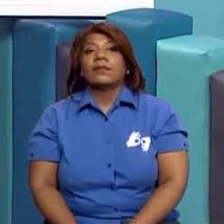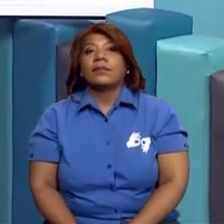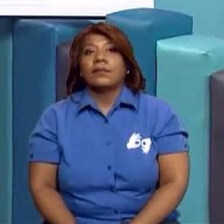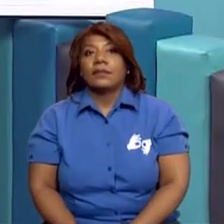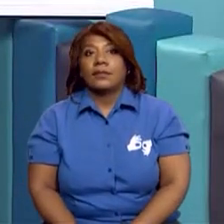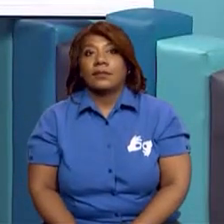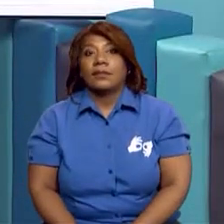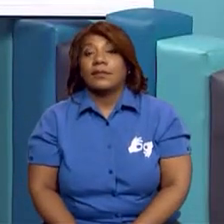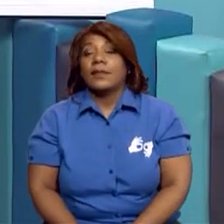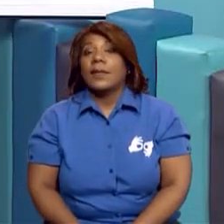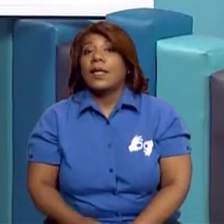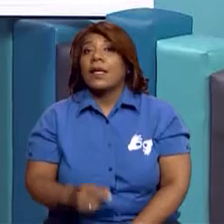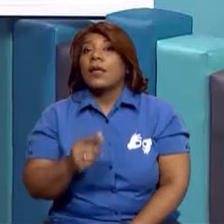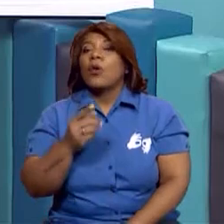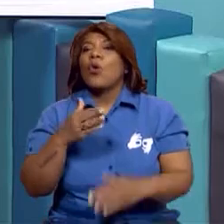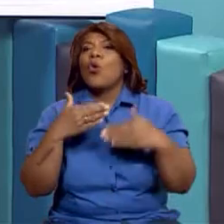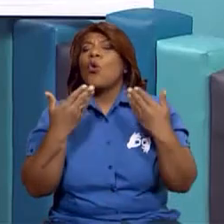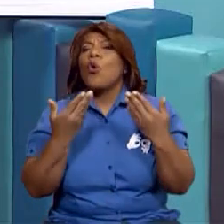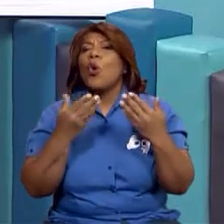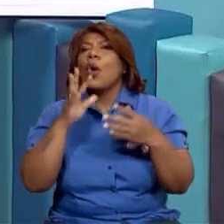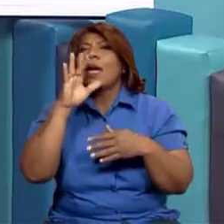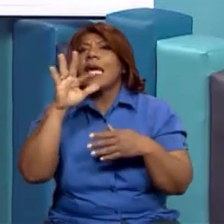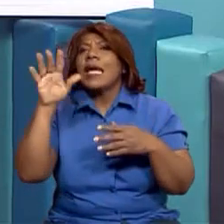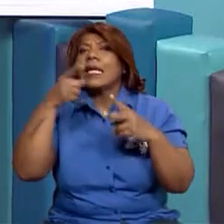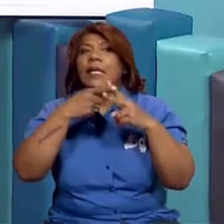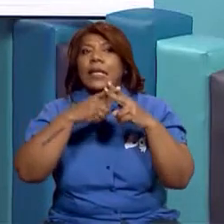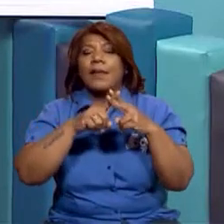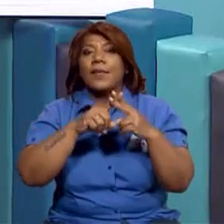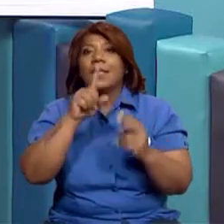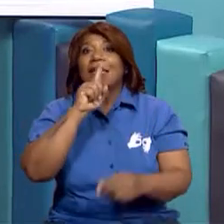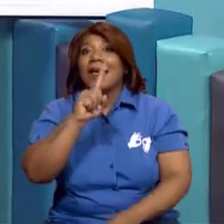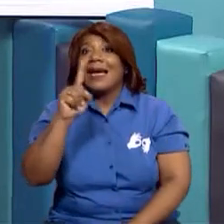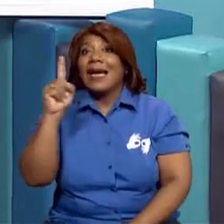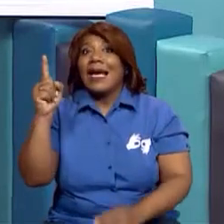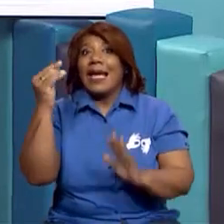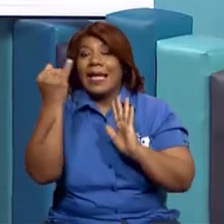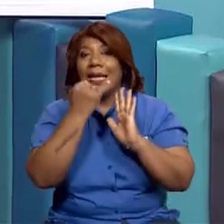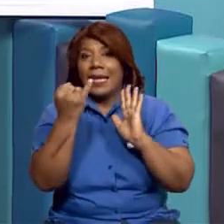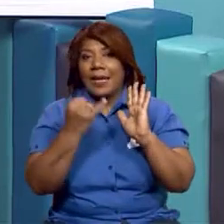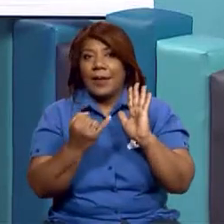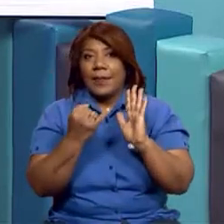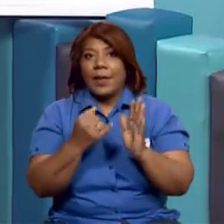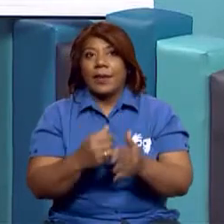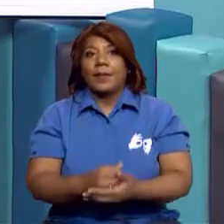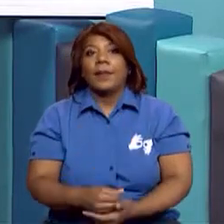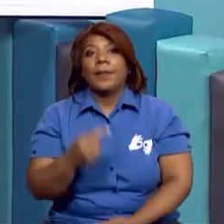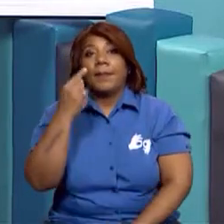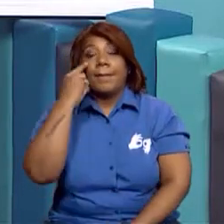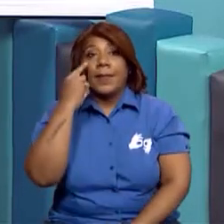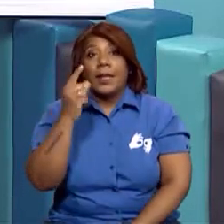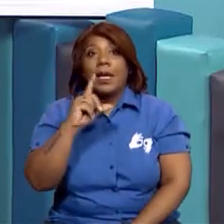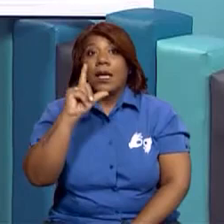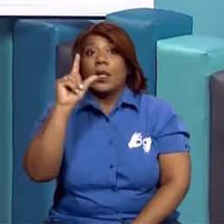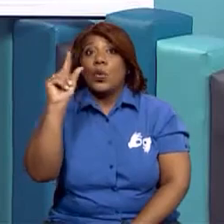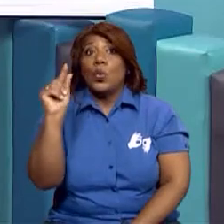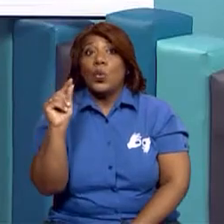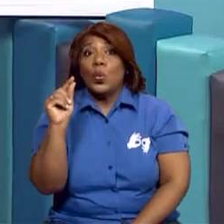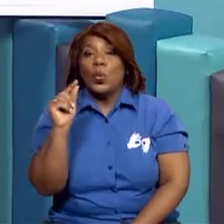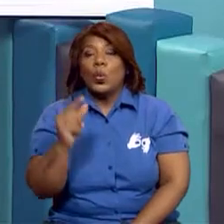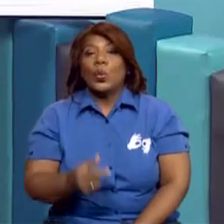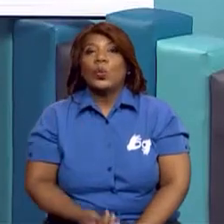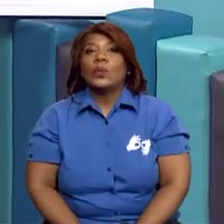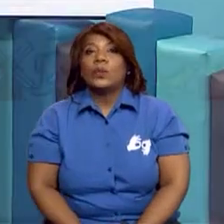de cada dibujo o de cada imagen que aparece allí. Bien. Vamos a ver, fíjate.